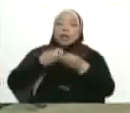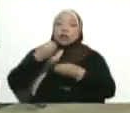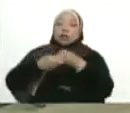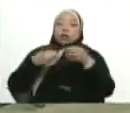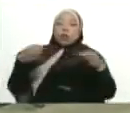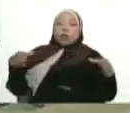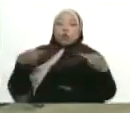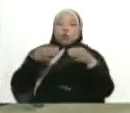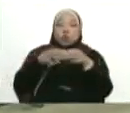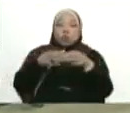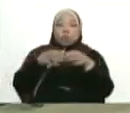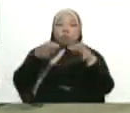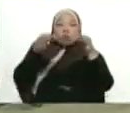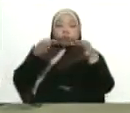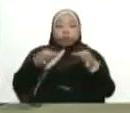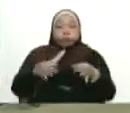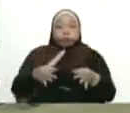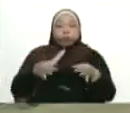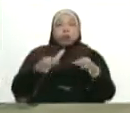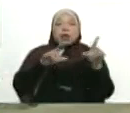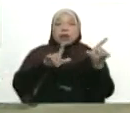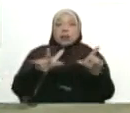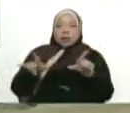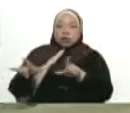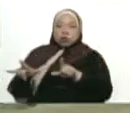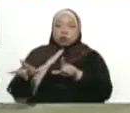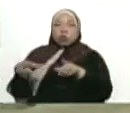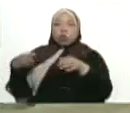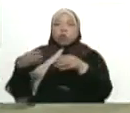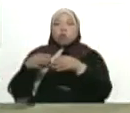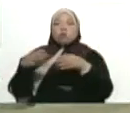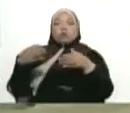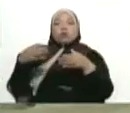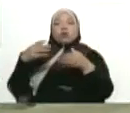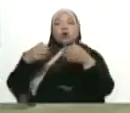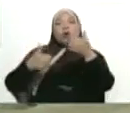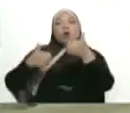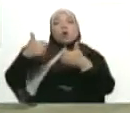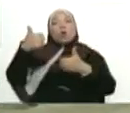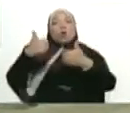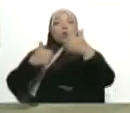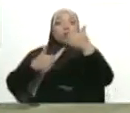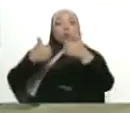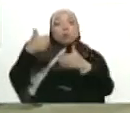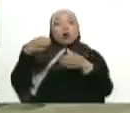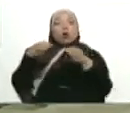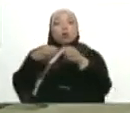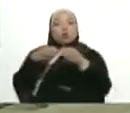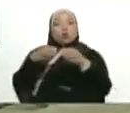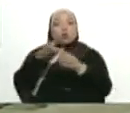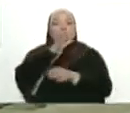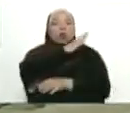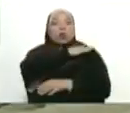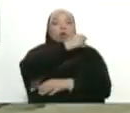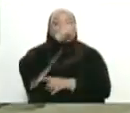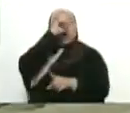y se instaló definitivamente el Comité de Postulaciones Electorales 2023.